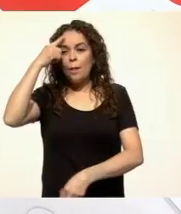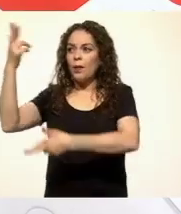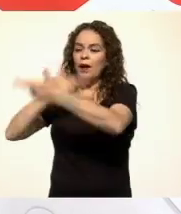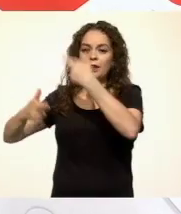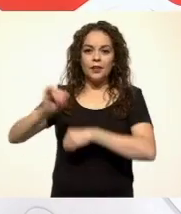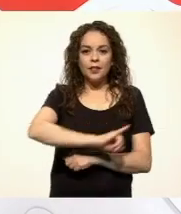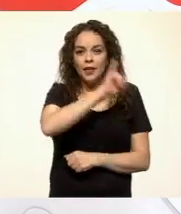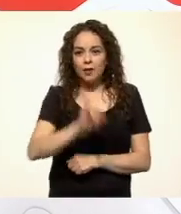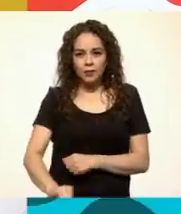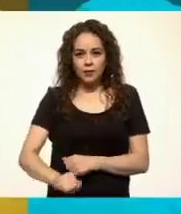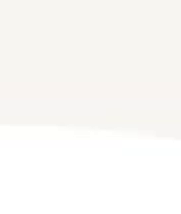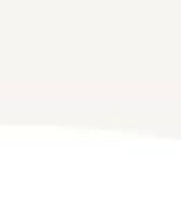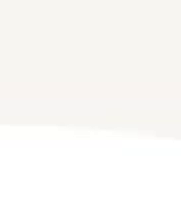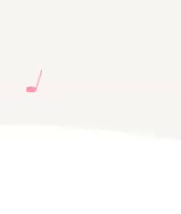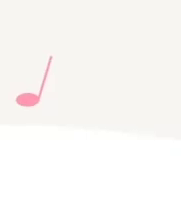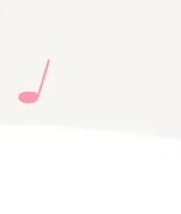Vamos a ver lo que sigue.